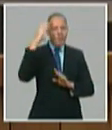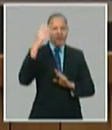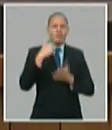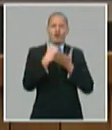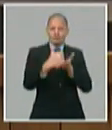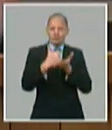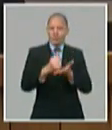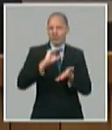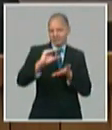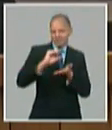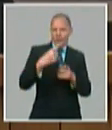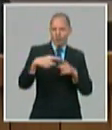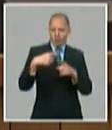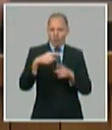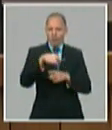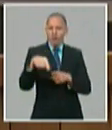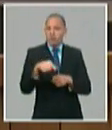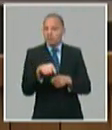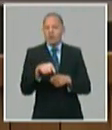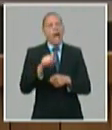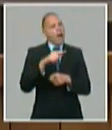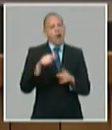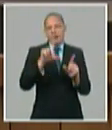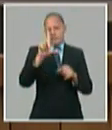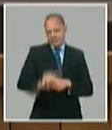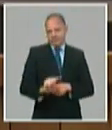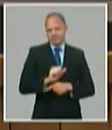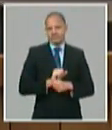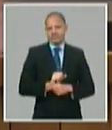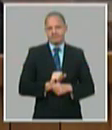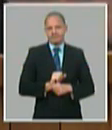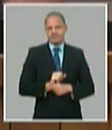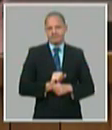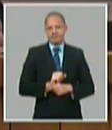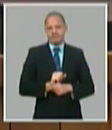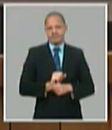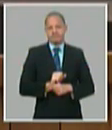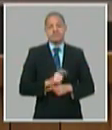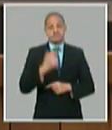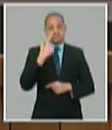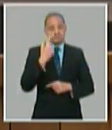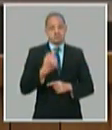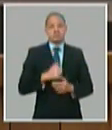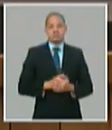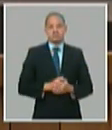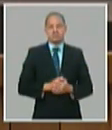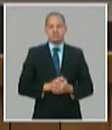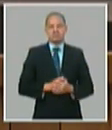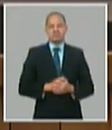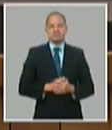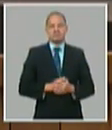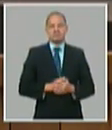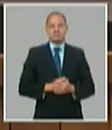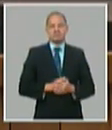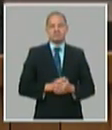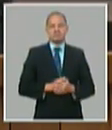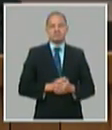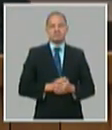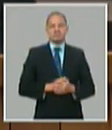y el 39% viene de las ventas que hasta ahora hacíamos en CUC